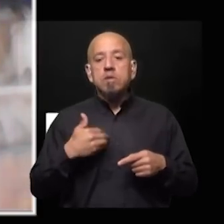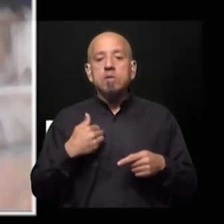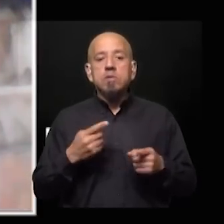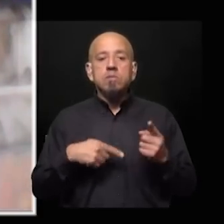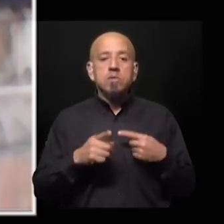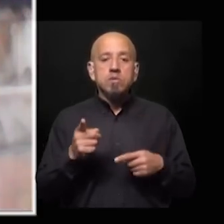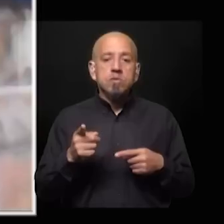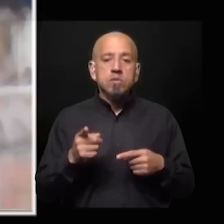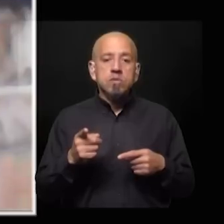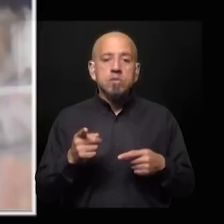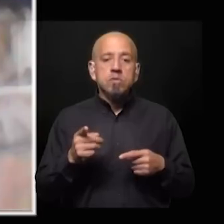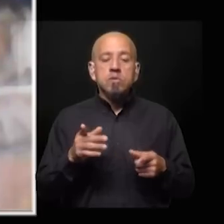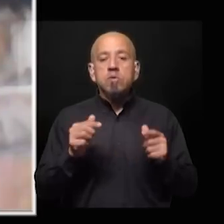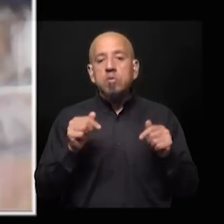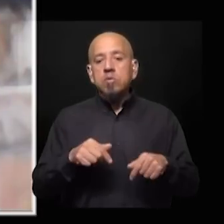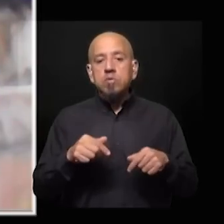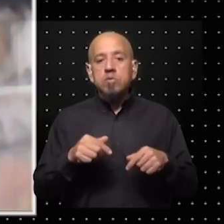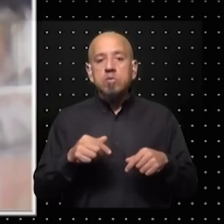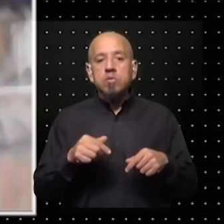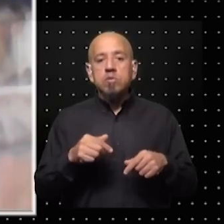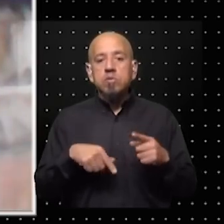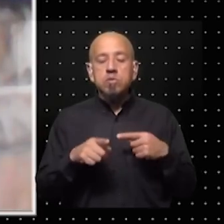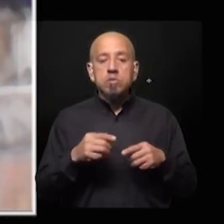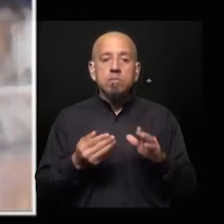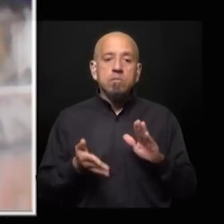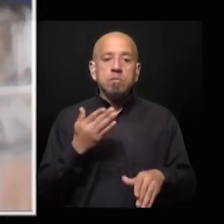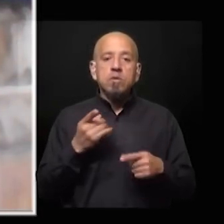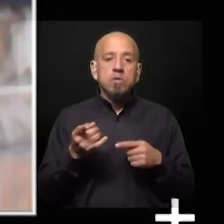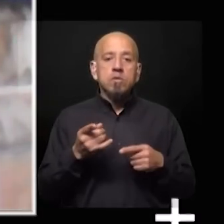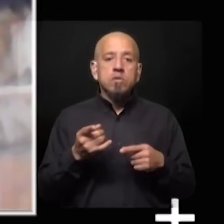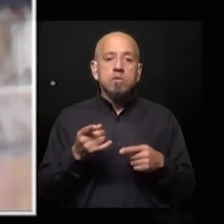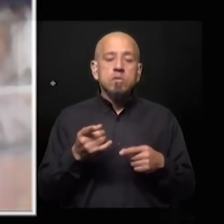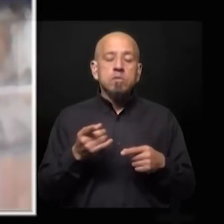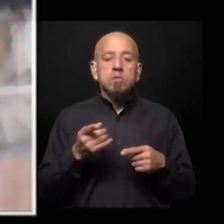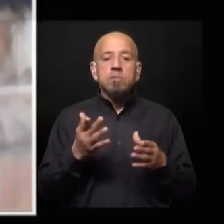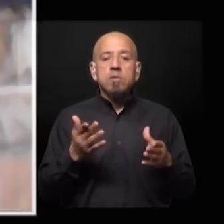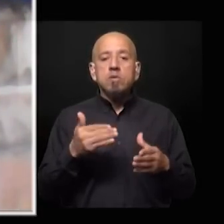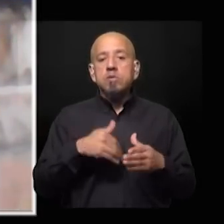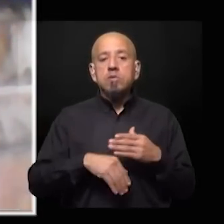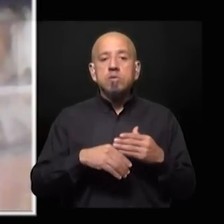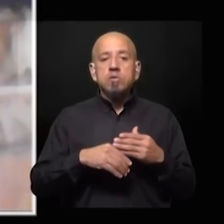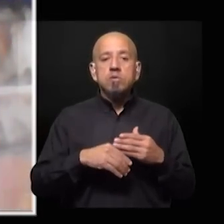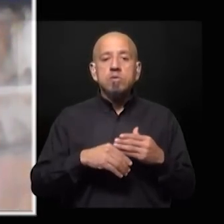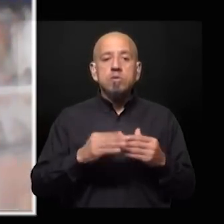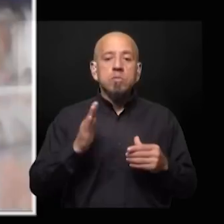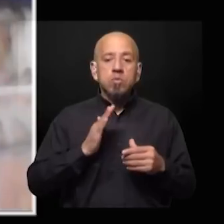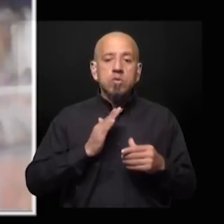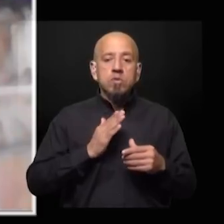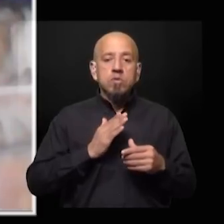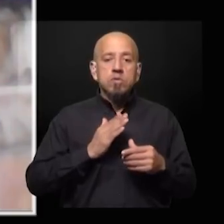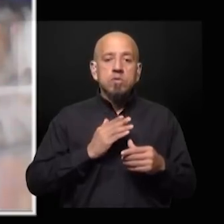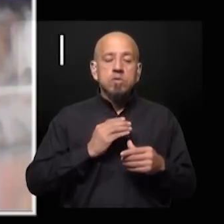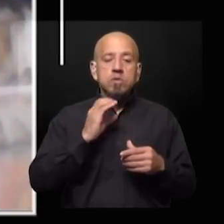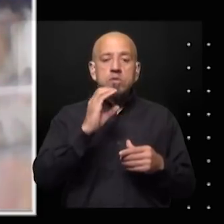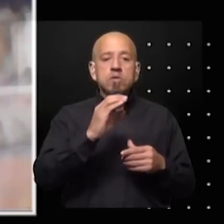Cristina sigue siendo al día de hoy la que más votos o sea Cristina ganaría la elección si se presentara